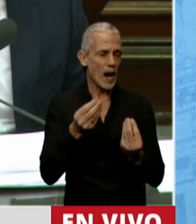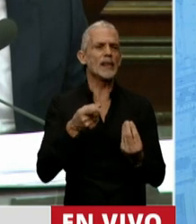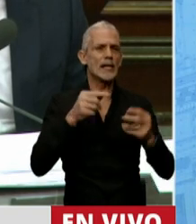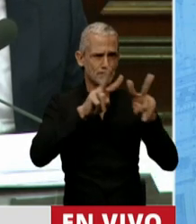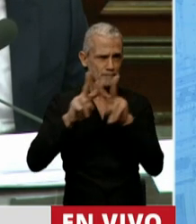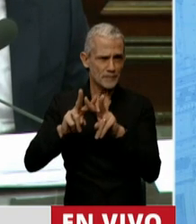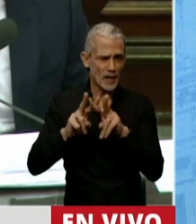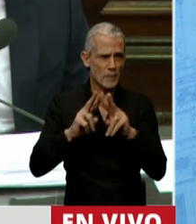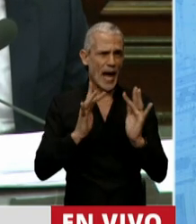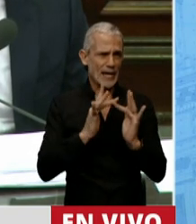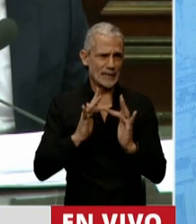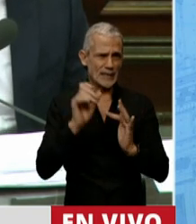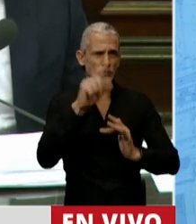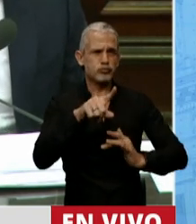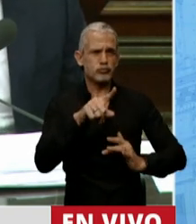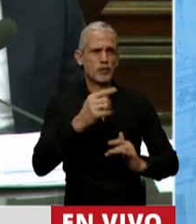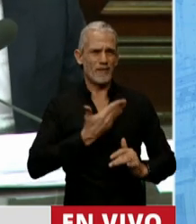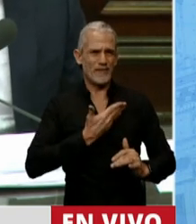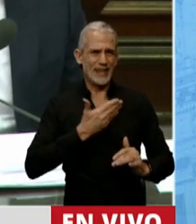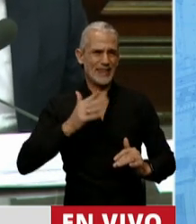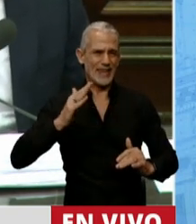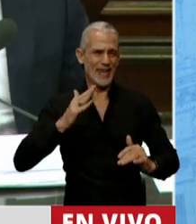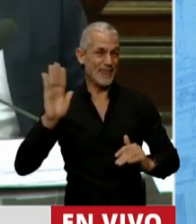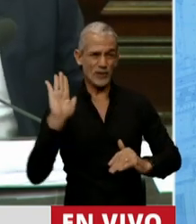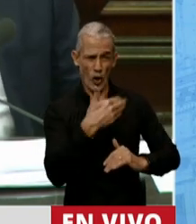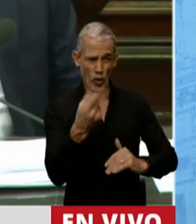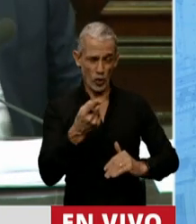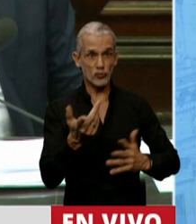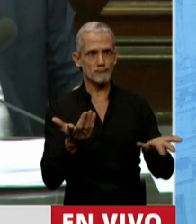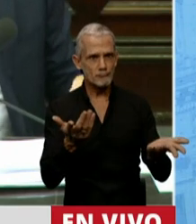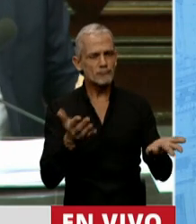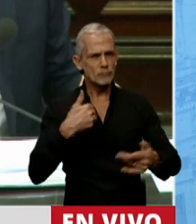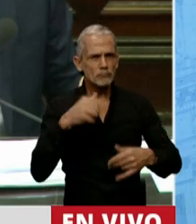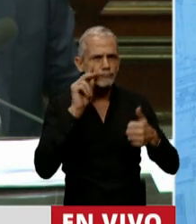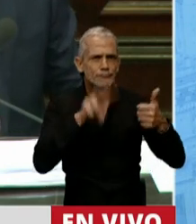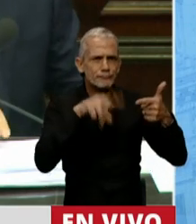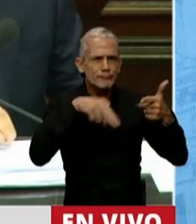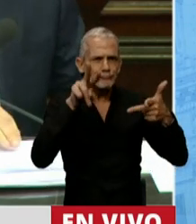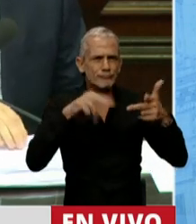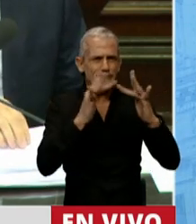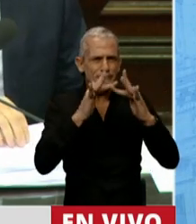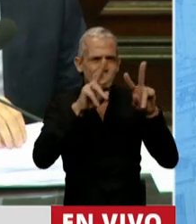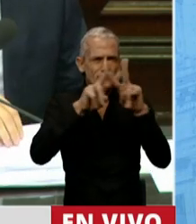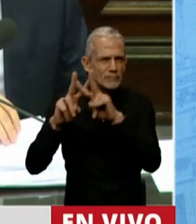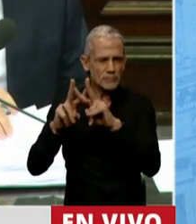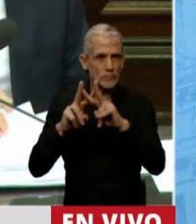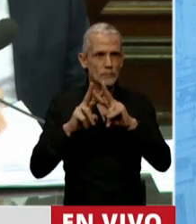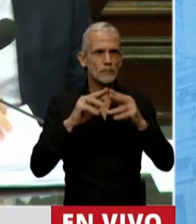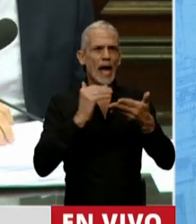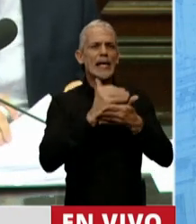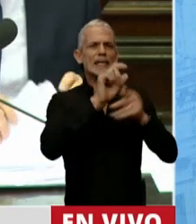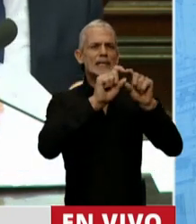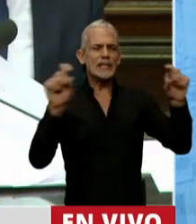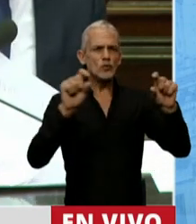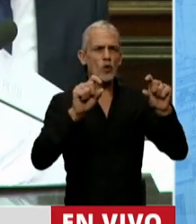del Frente de Todos, y esto fue un hallazgo, estado leyendo ayer el título de Desarrollo Social